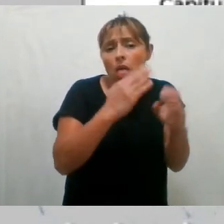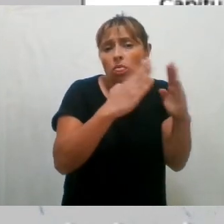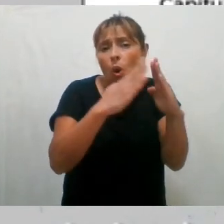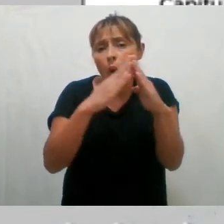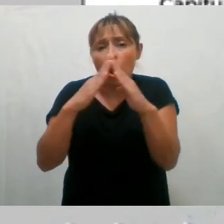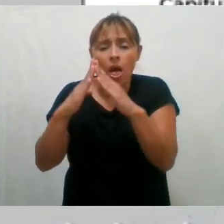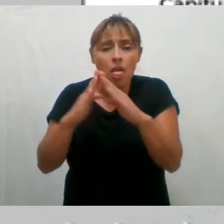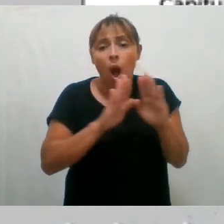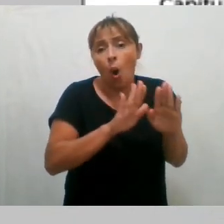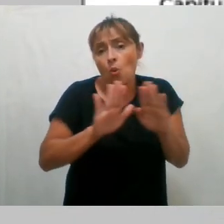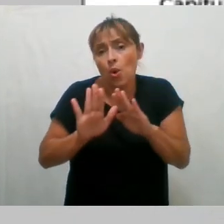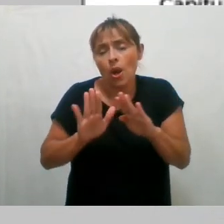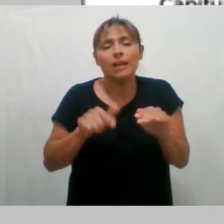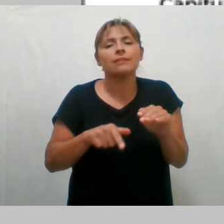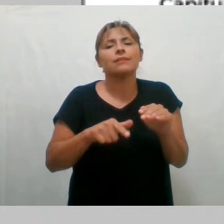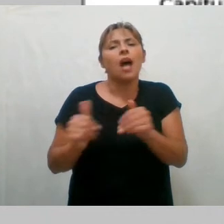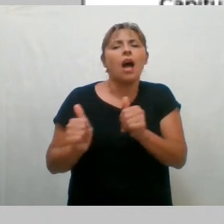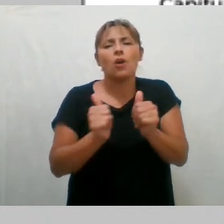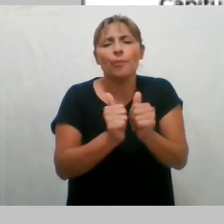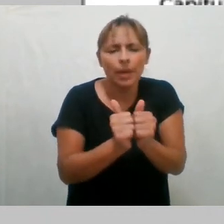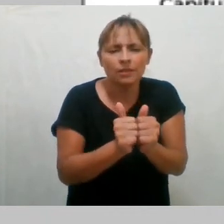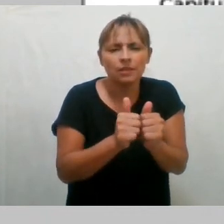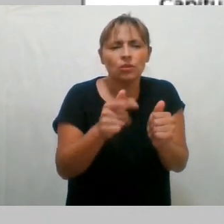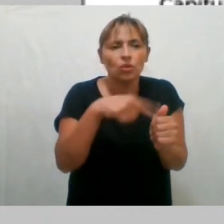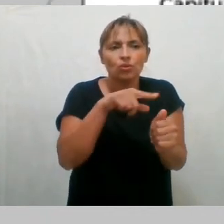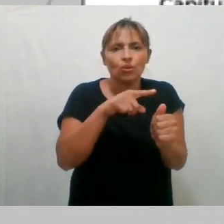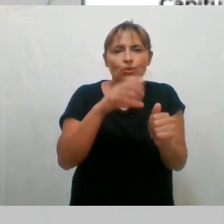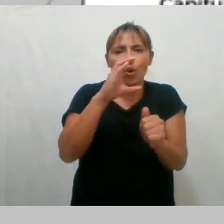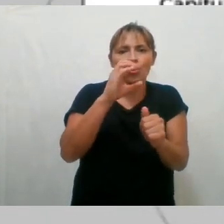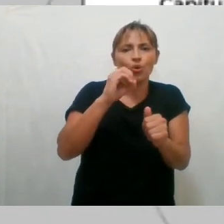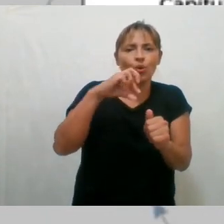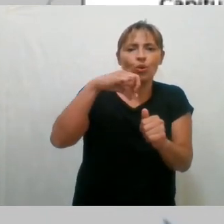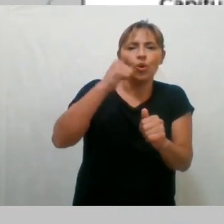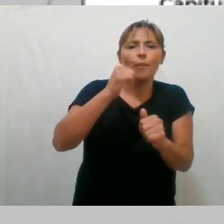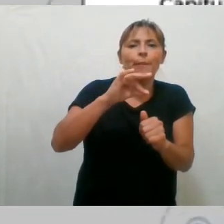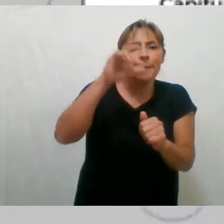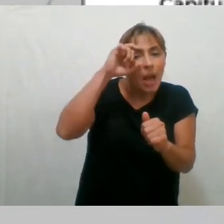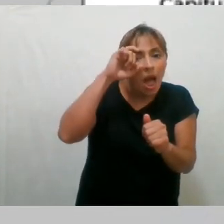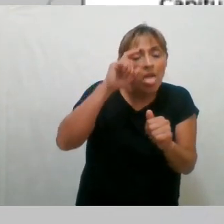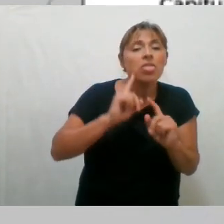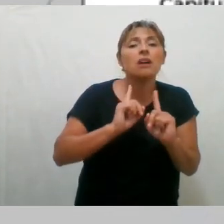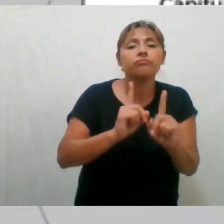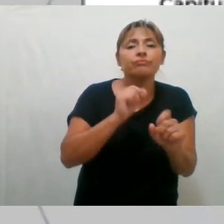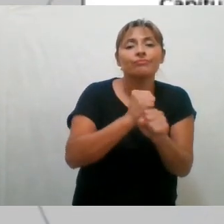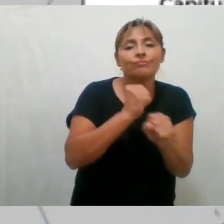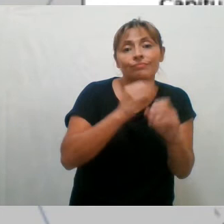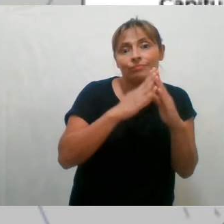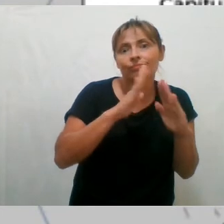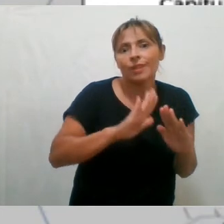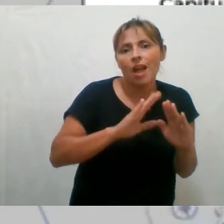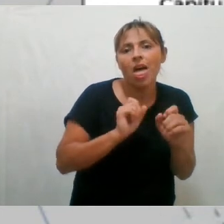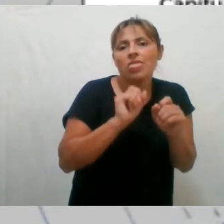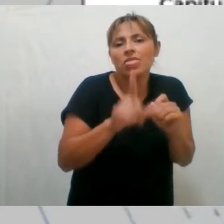trabajadores y trabajadoras de Copade, acompañándonos, dando contenidos y también dando determinadas contenciones